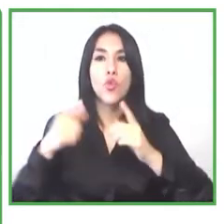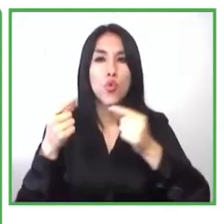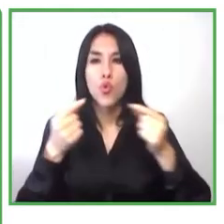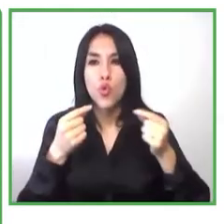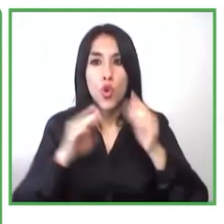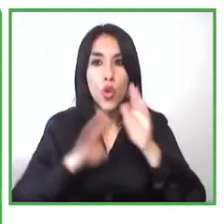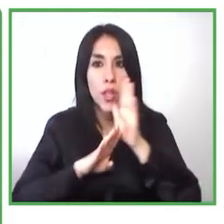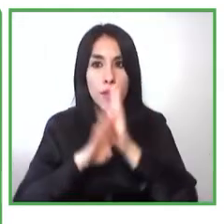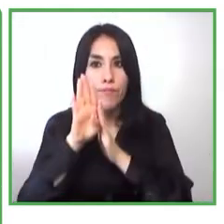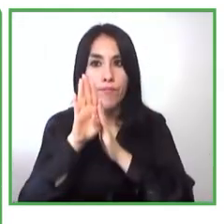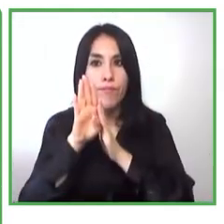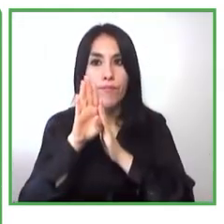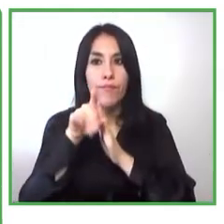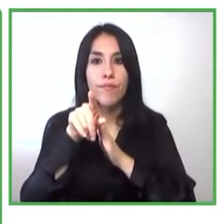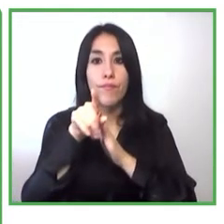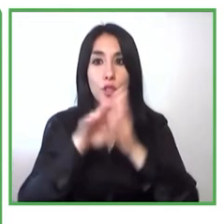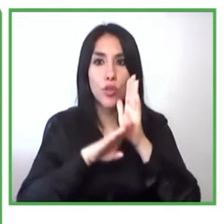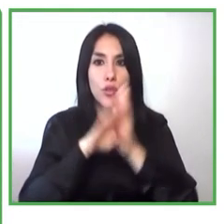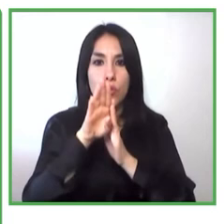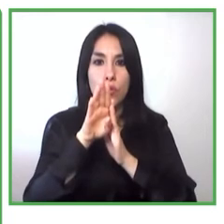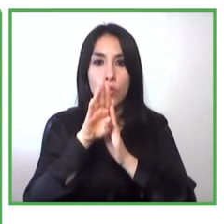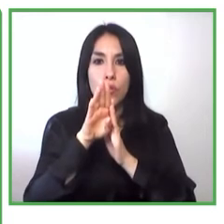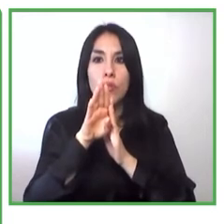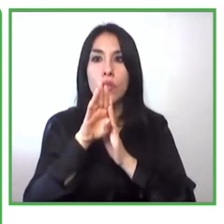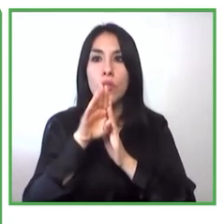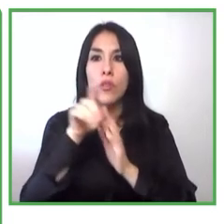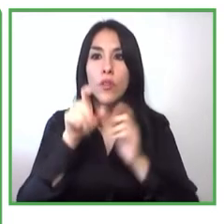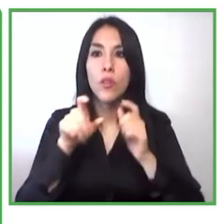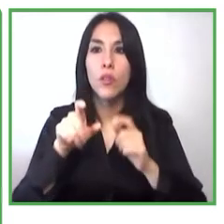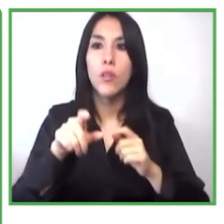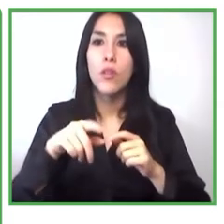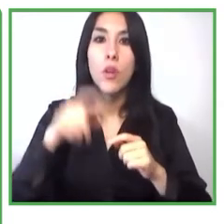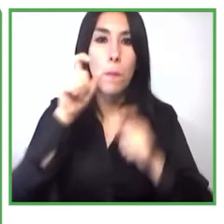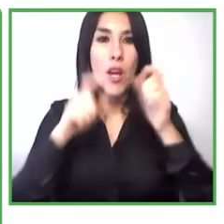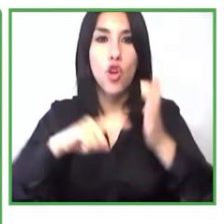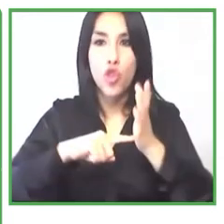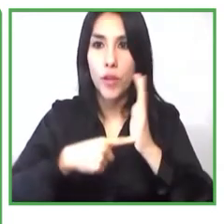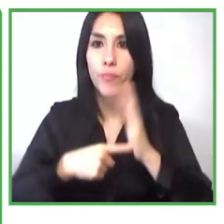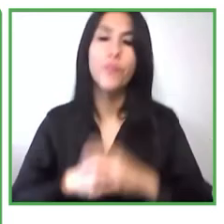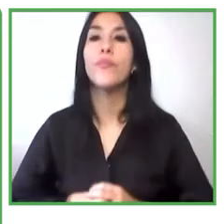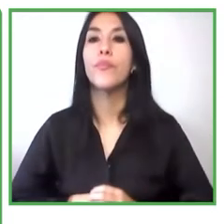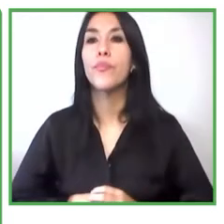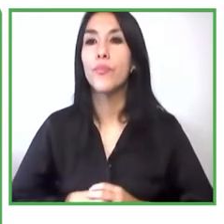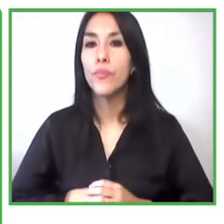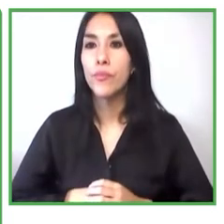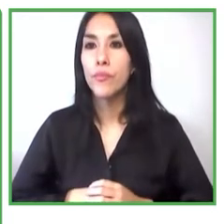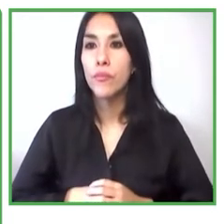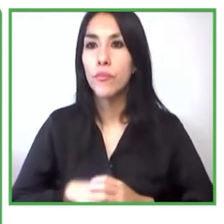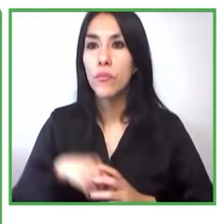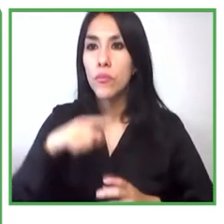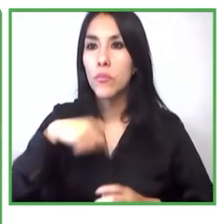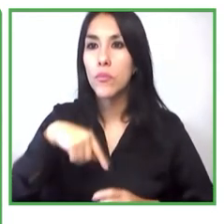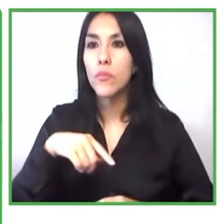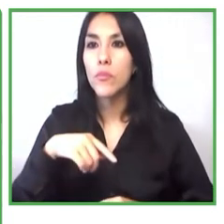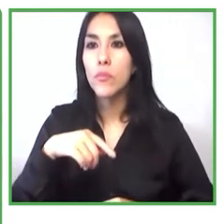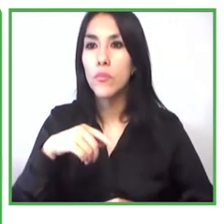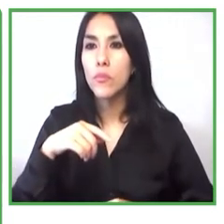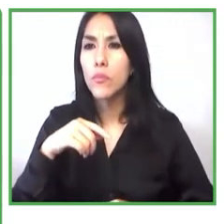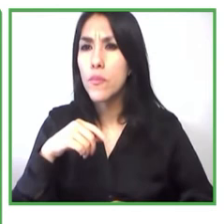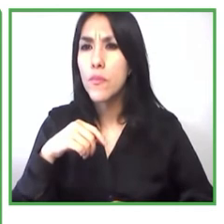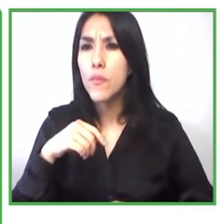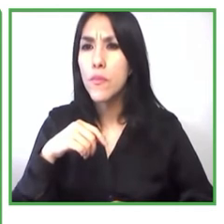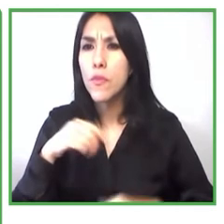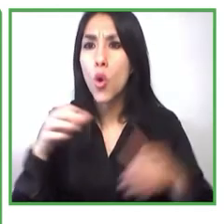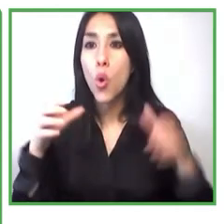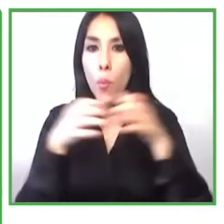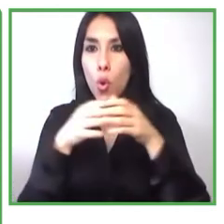en personas en situación de discapacidad ¿Quiénes somos nosotros? Somos una corporación sin fines de lucro creada en Chile que